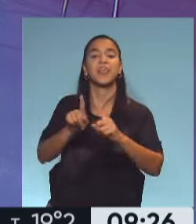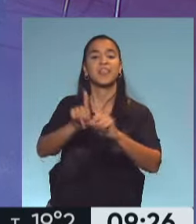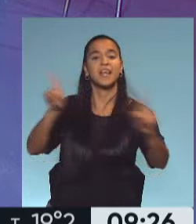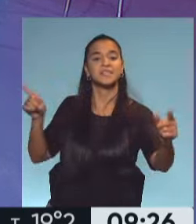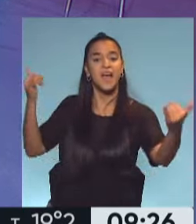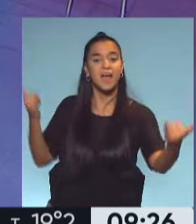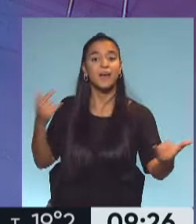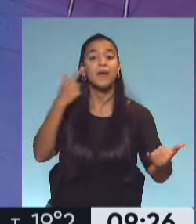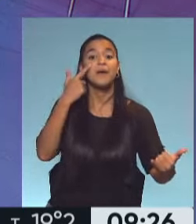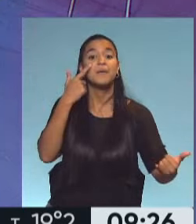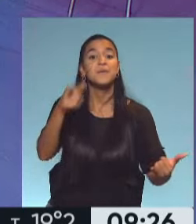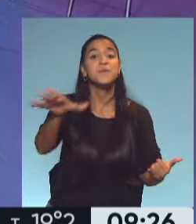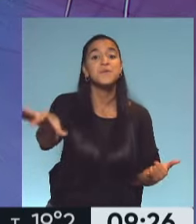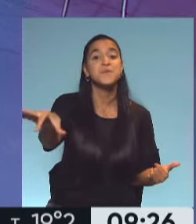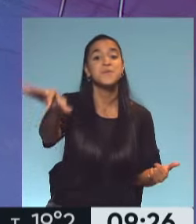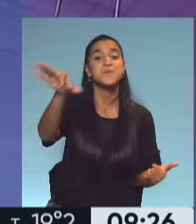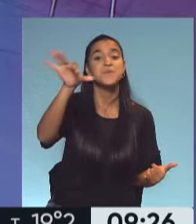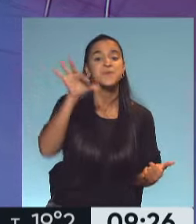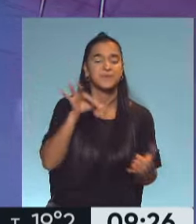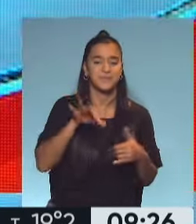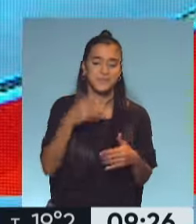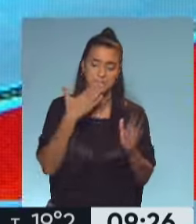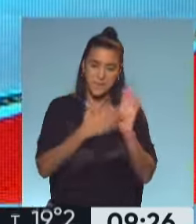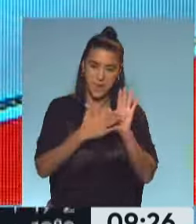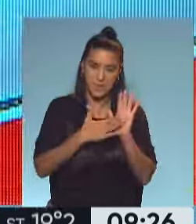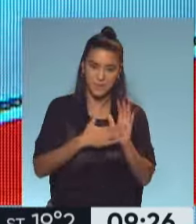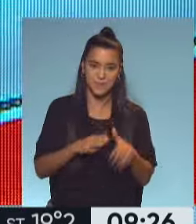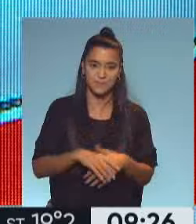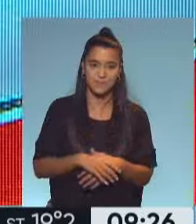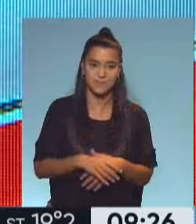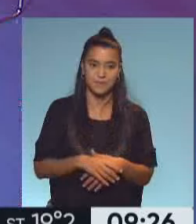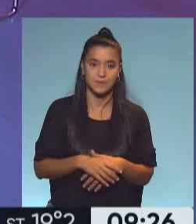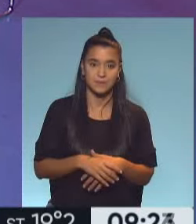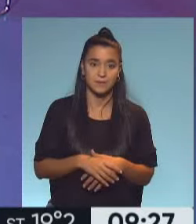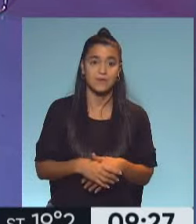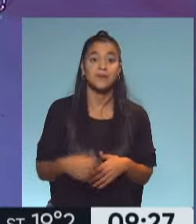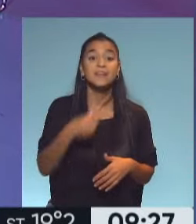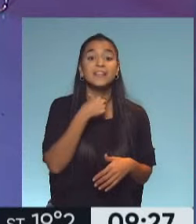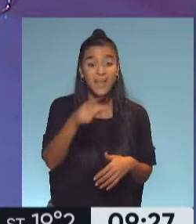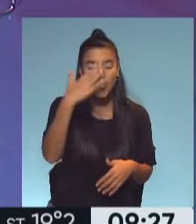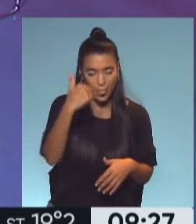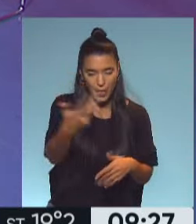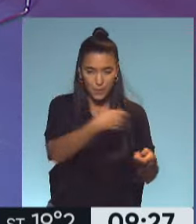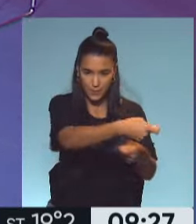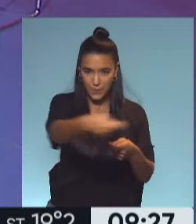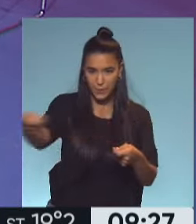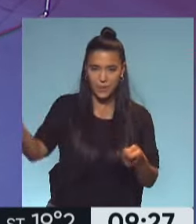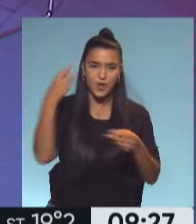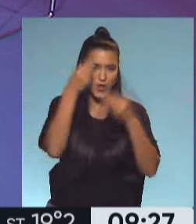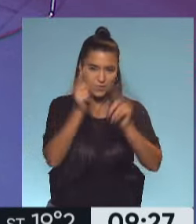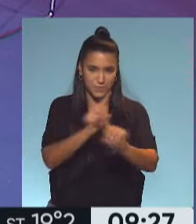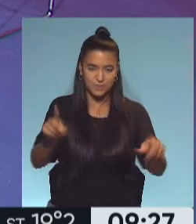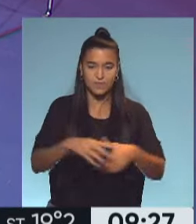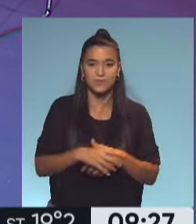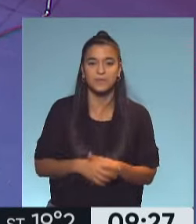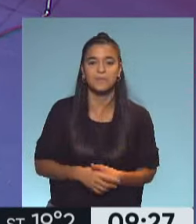correspondiente. Ahí va, mira, eso, ahora la vamos a probar. Perfecto, ¿qué quieren? Después le vamos a dar a todos, chicos, no se preocupen.